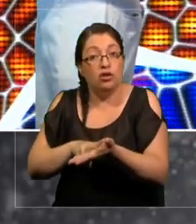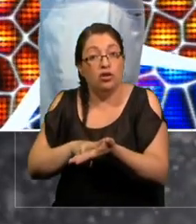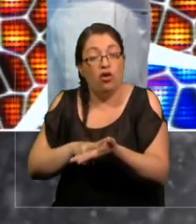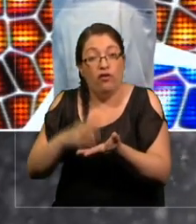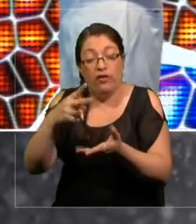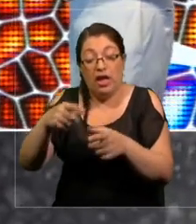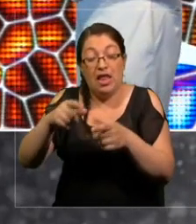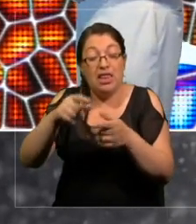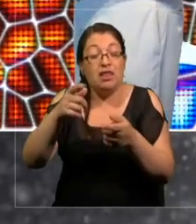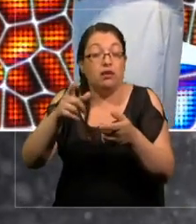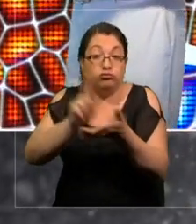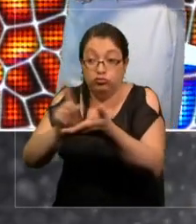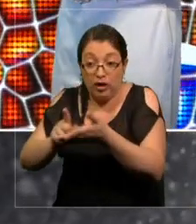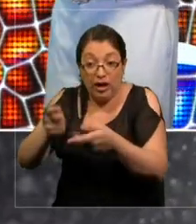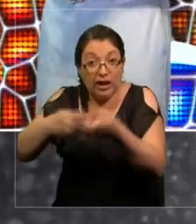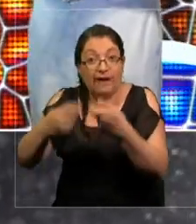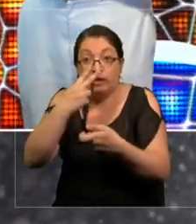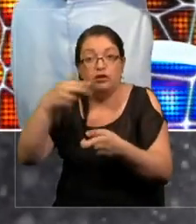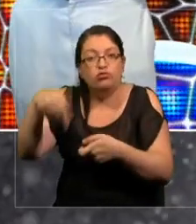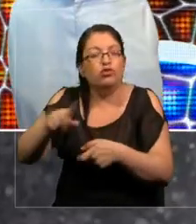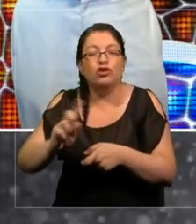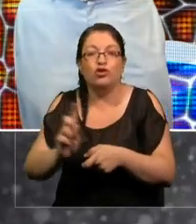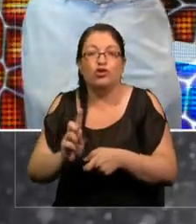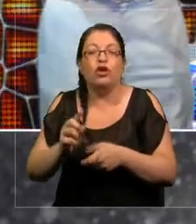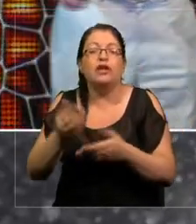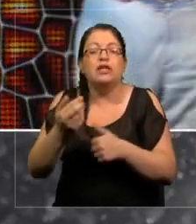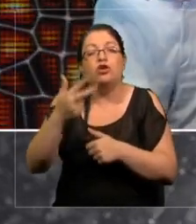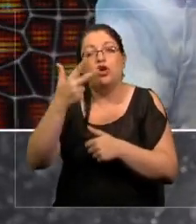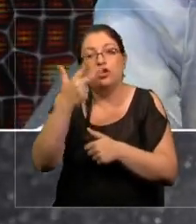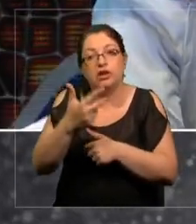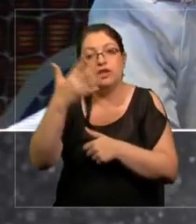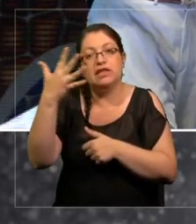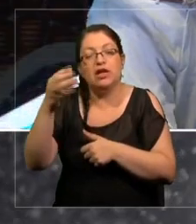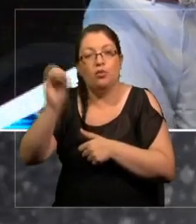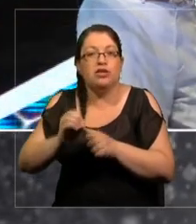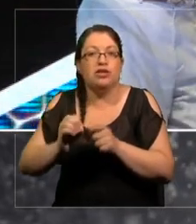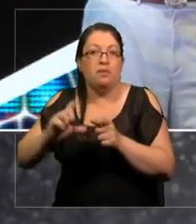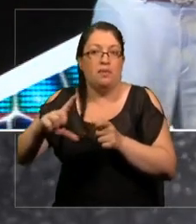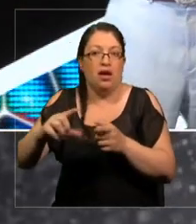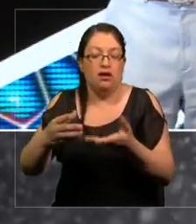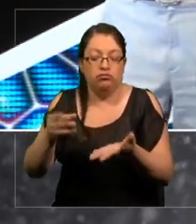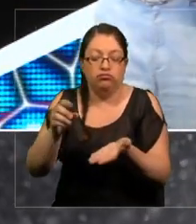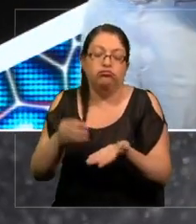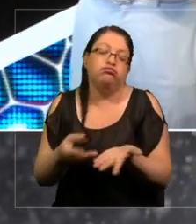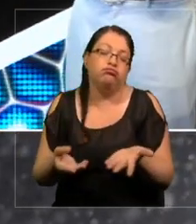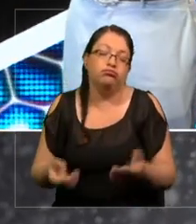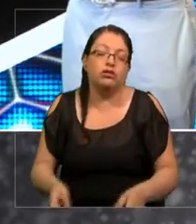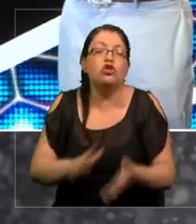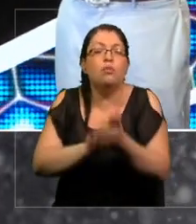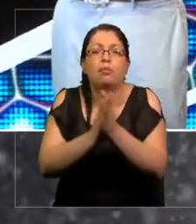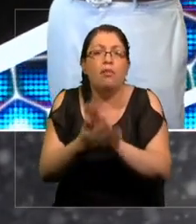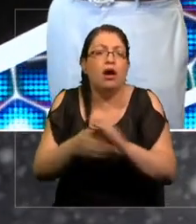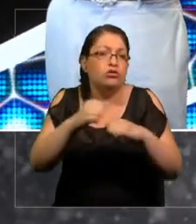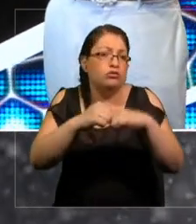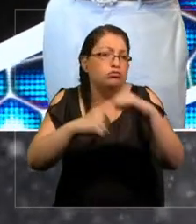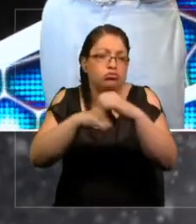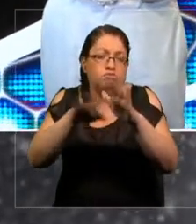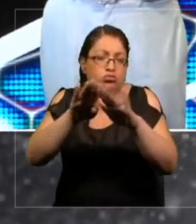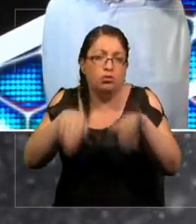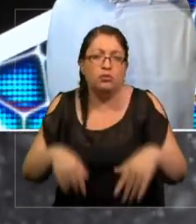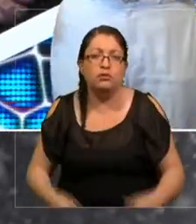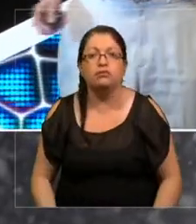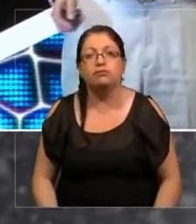gasolineras, sino solamente el 85% más. Pero esto es verdad para toda la infraestructura. Toda la